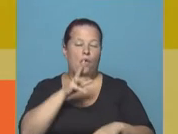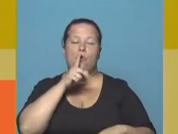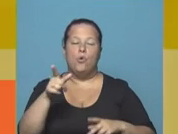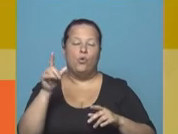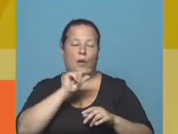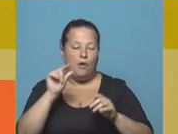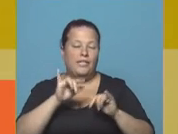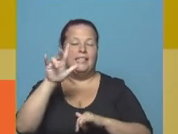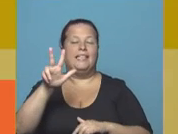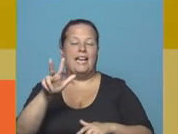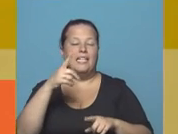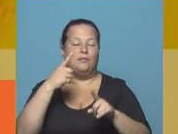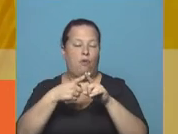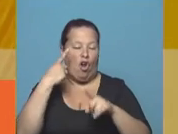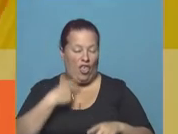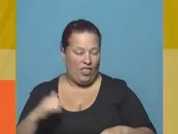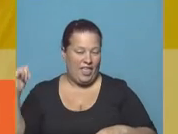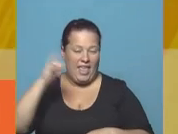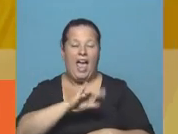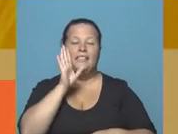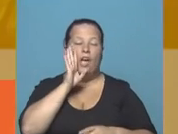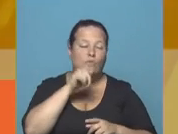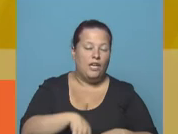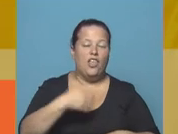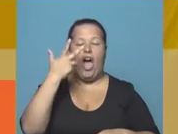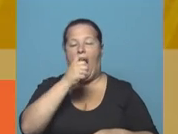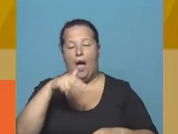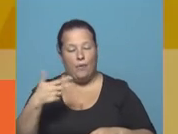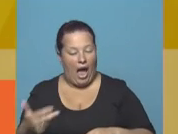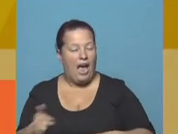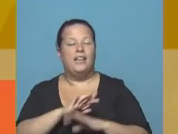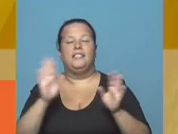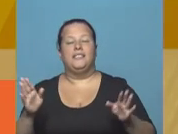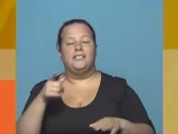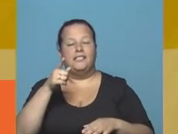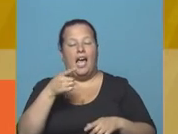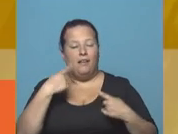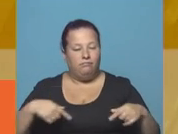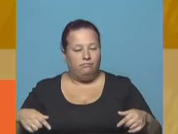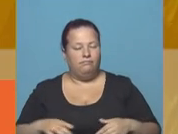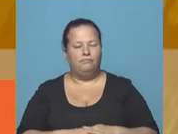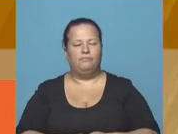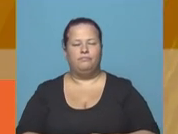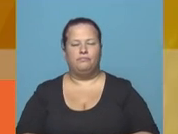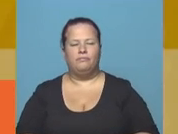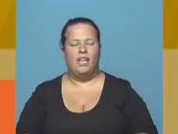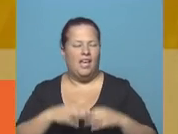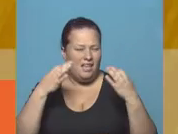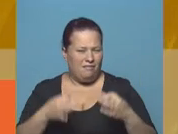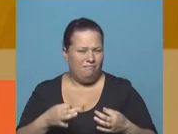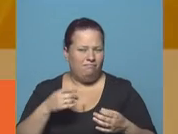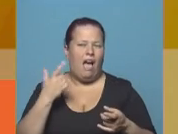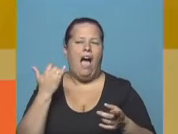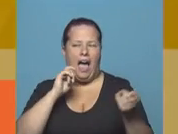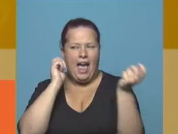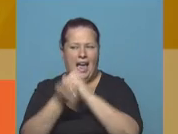regulares, tres vuelos diarios entre los Estados Unidos y Alabama, ya está Delta, ya está Eastern. Entonces, digo, evidentemente hay un